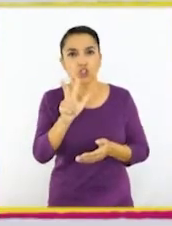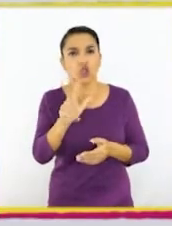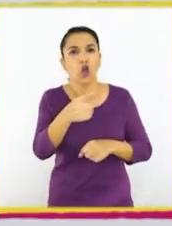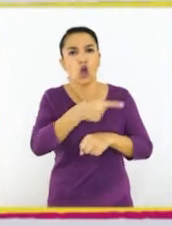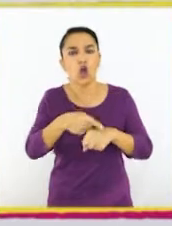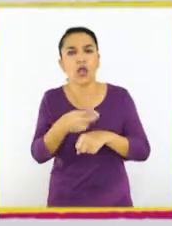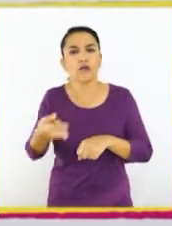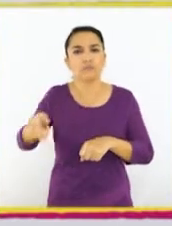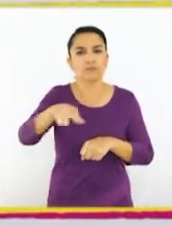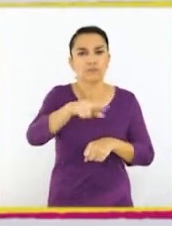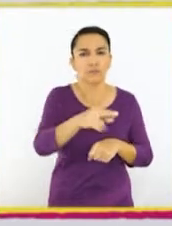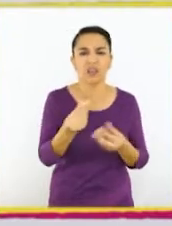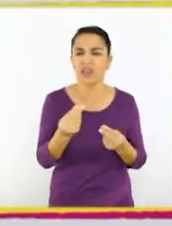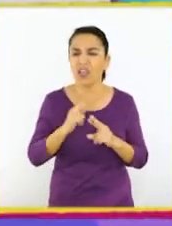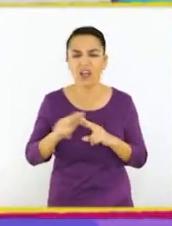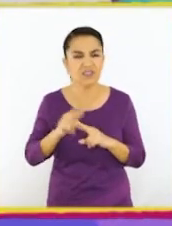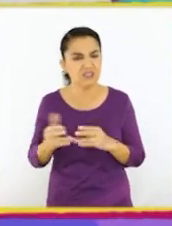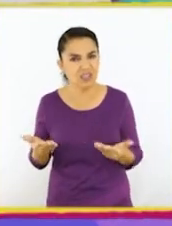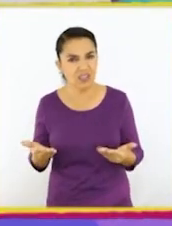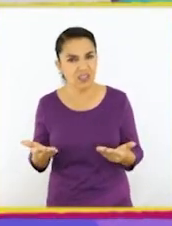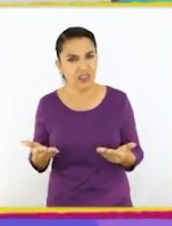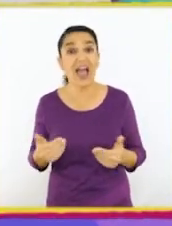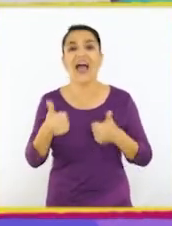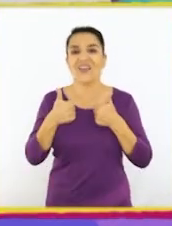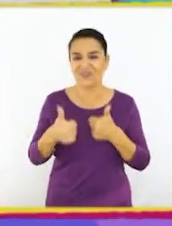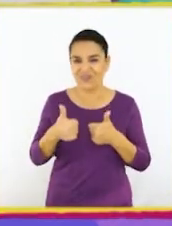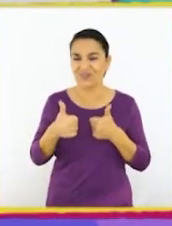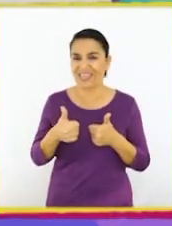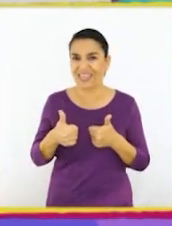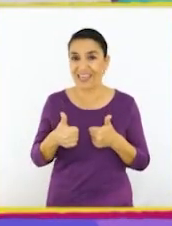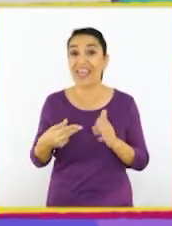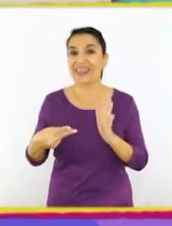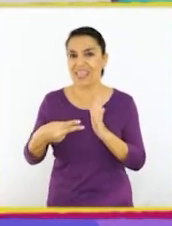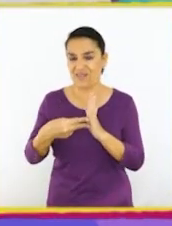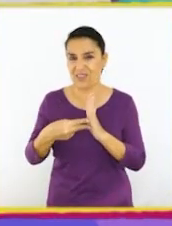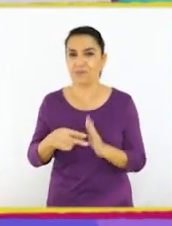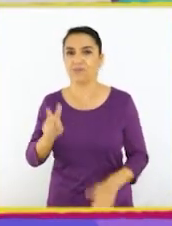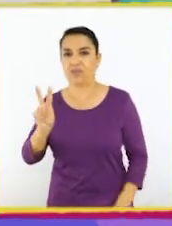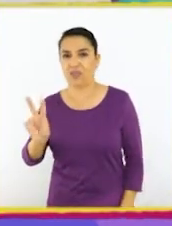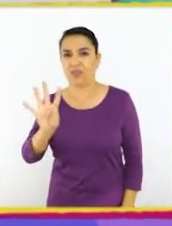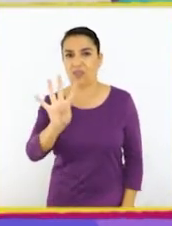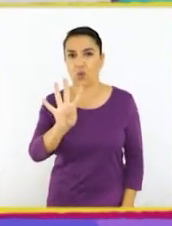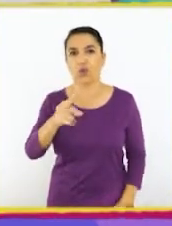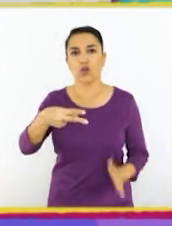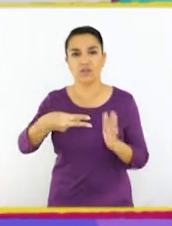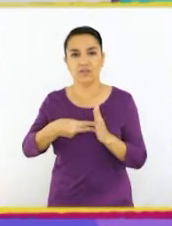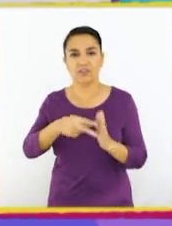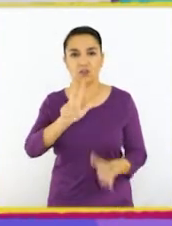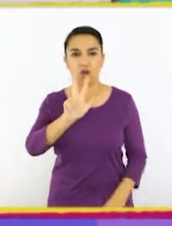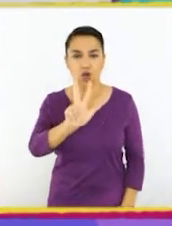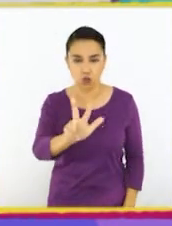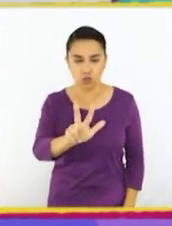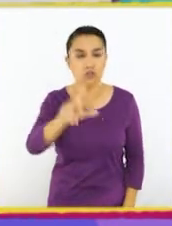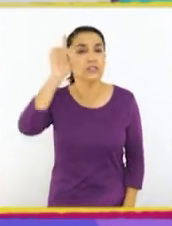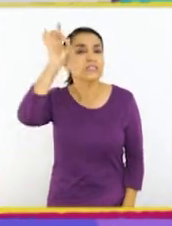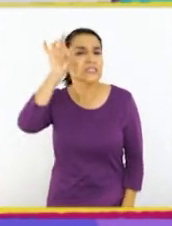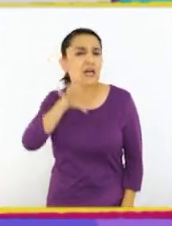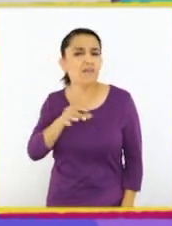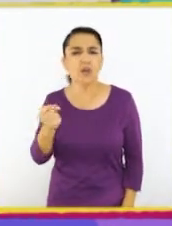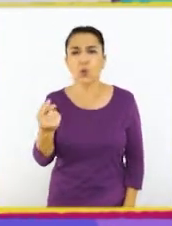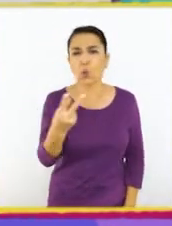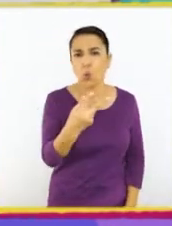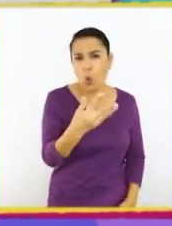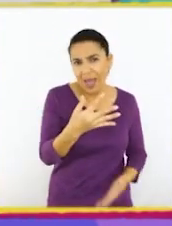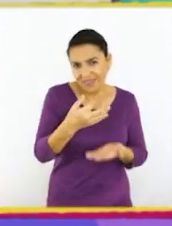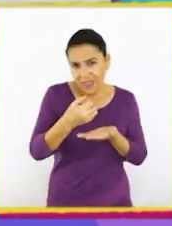¿qué operación debemos usar? ¡Muy bien! Tenemos que dividir 24 dividido 8 para saber